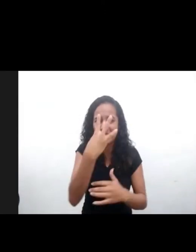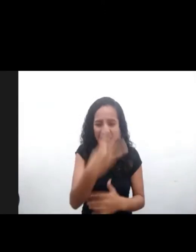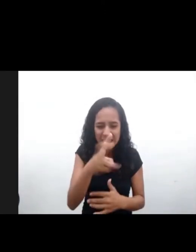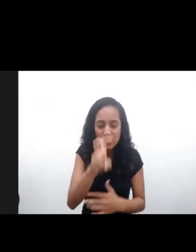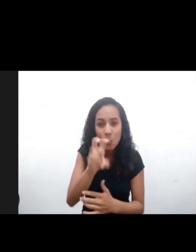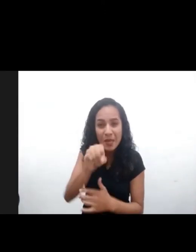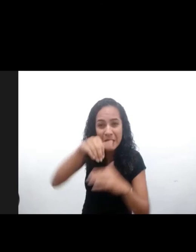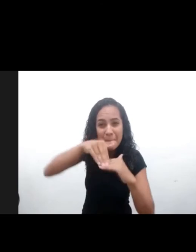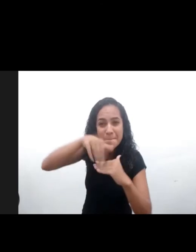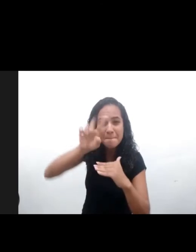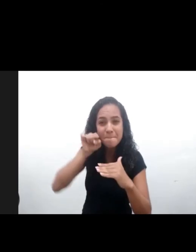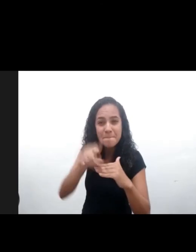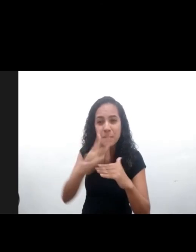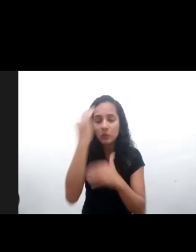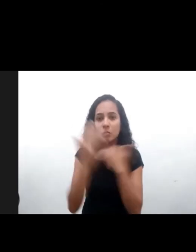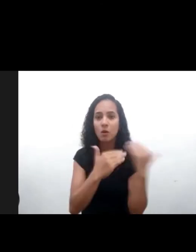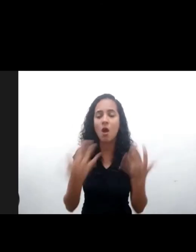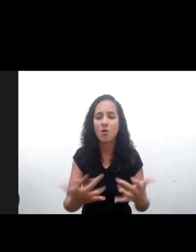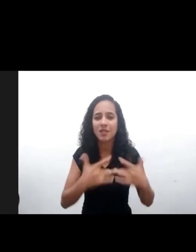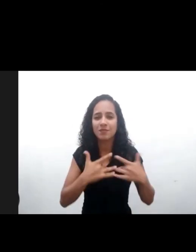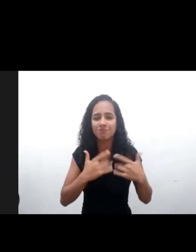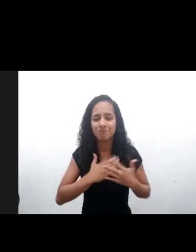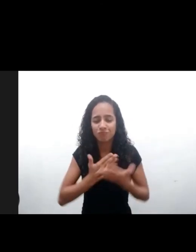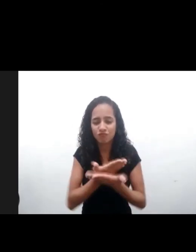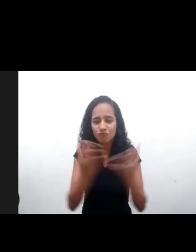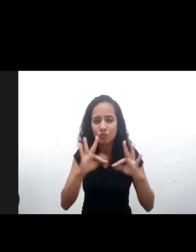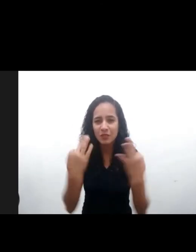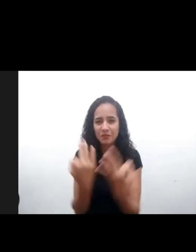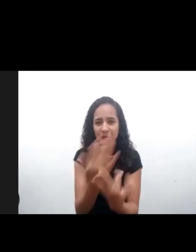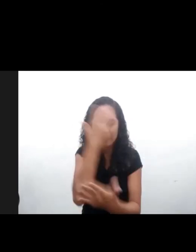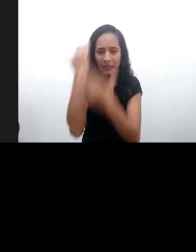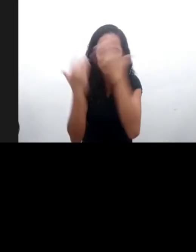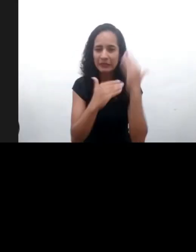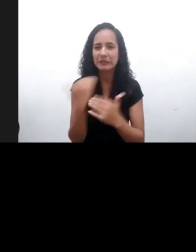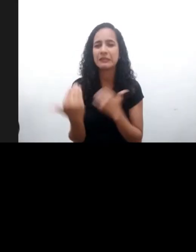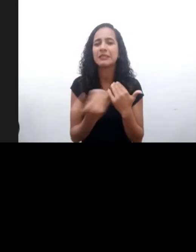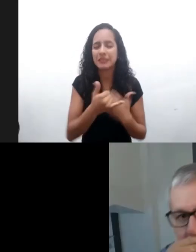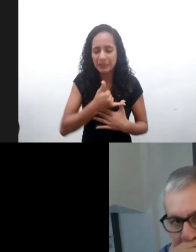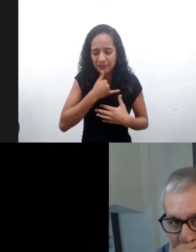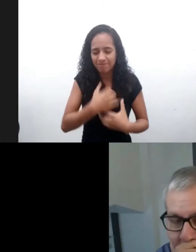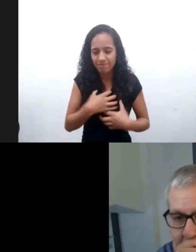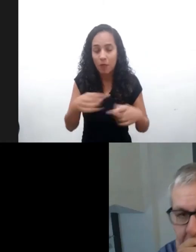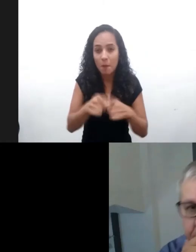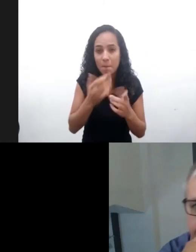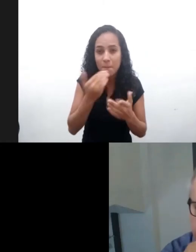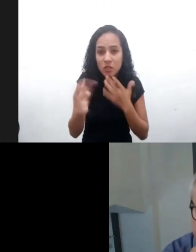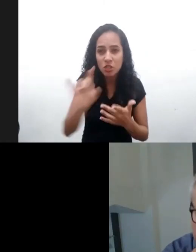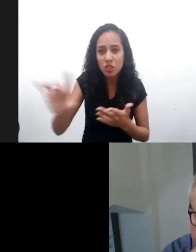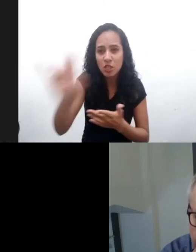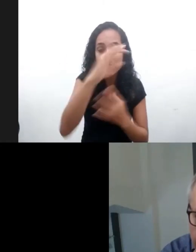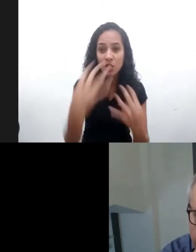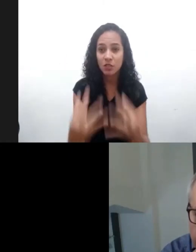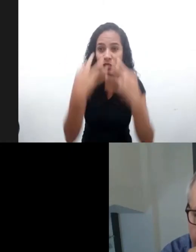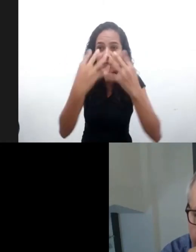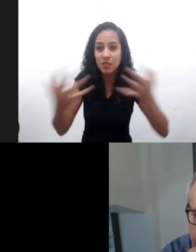precedentes con más de 350.000 muertos, quiero solidarizarme con todas las familias que perdieron sus seres queridos y pedirles a